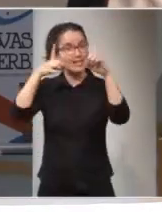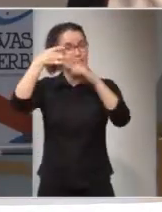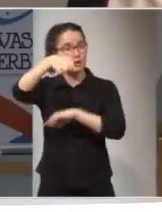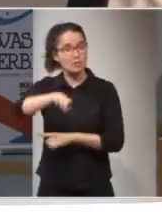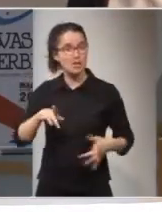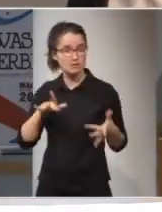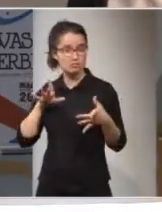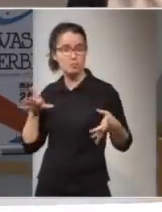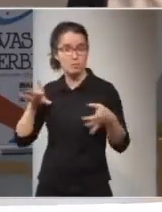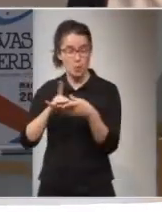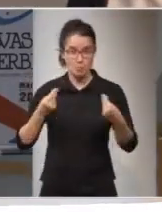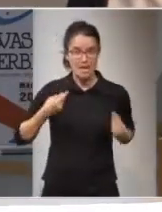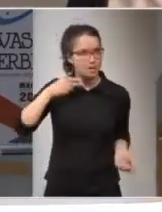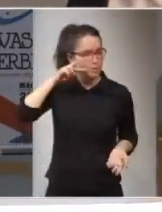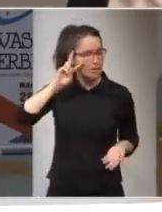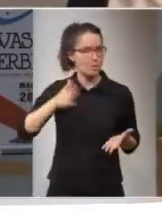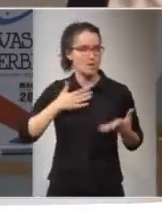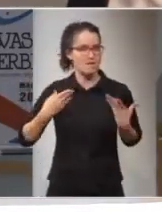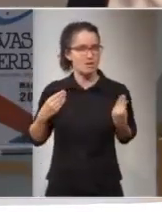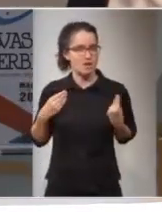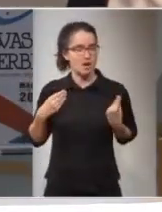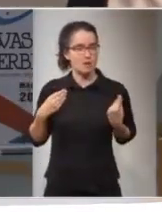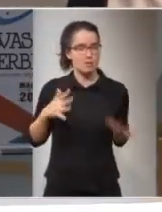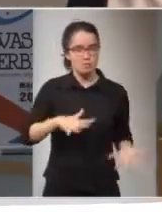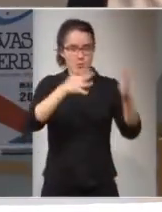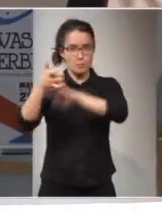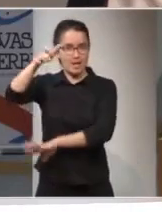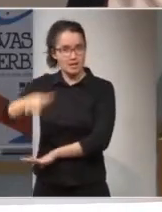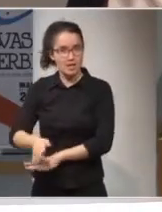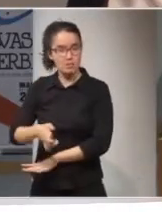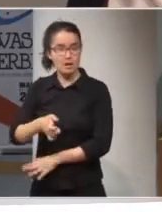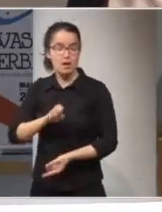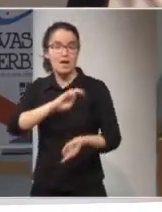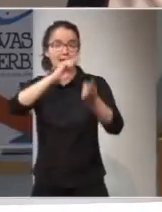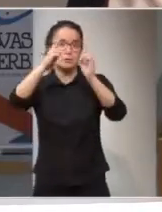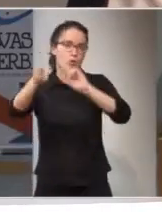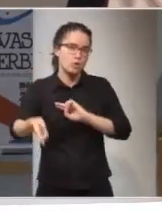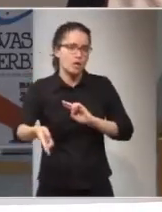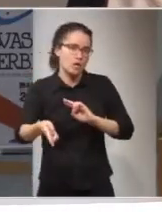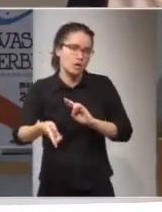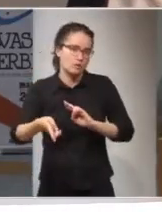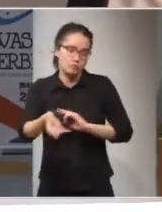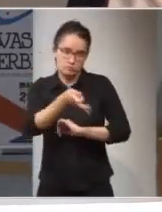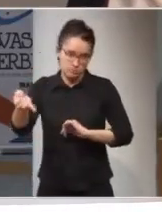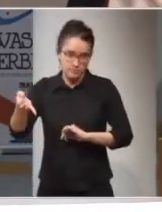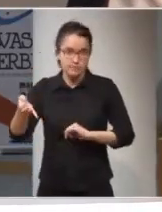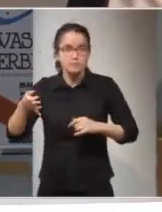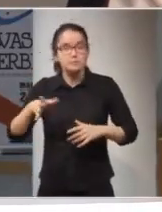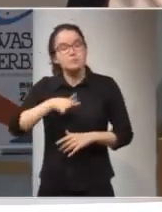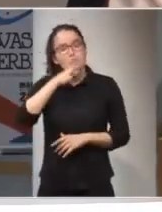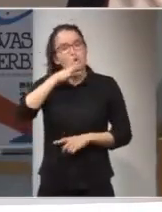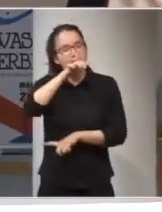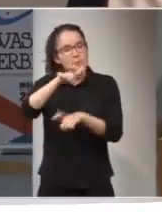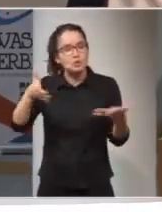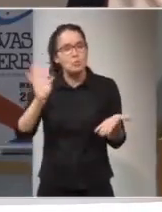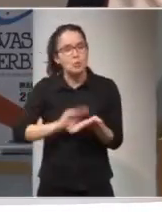relacionar lo que yo he vivido intentar aplicarlo aquí para poder dar una respuesta correcta. ¿Por qué la